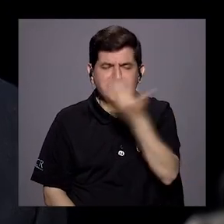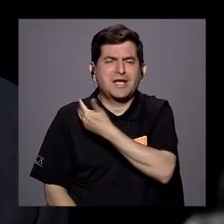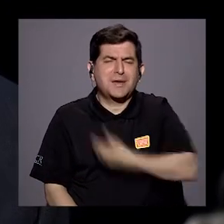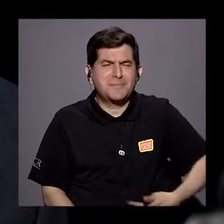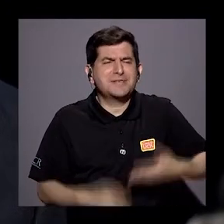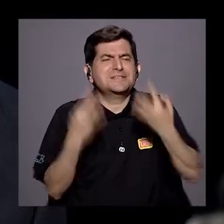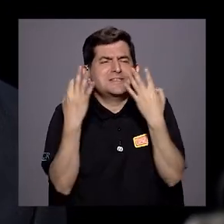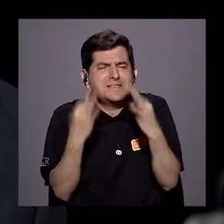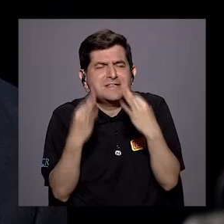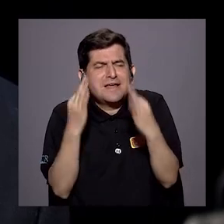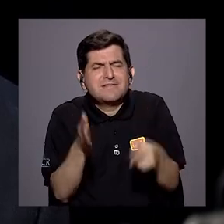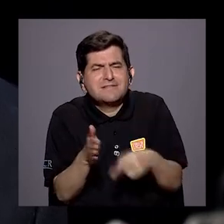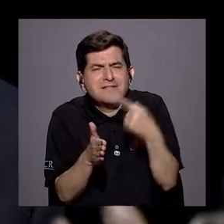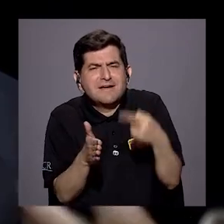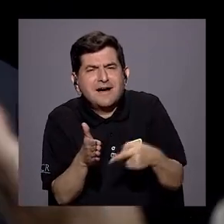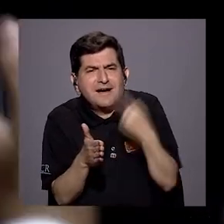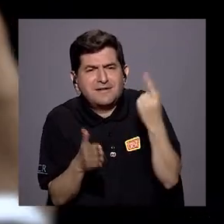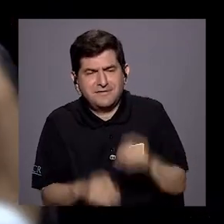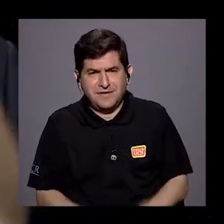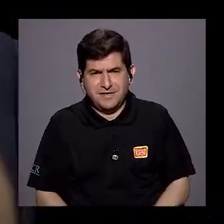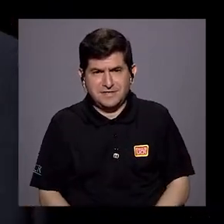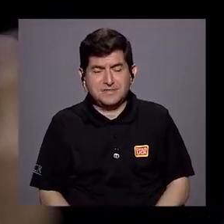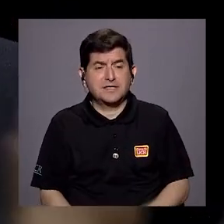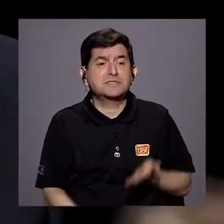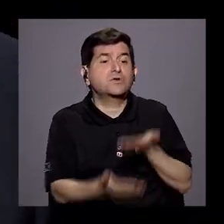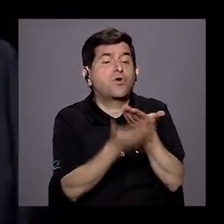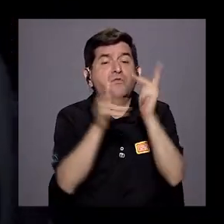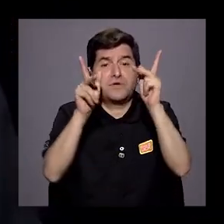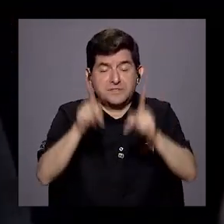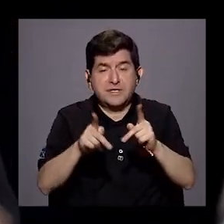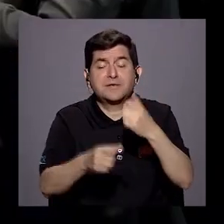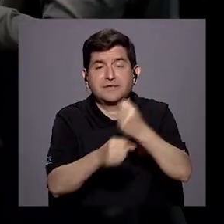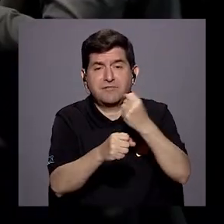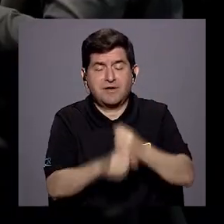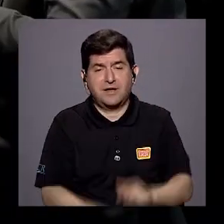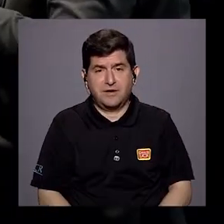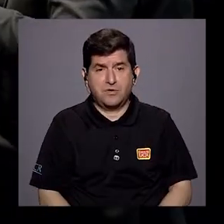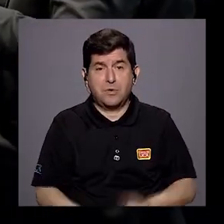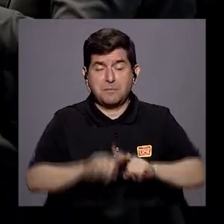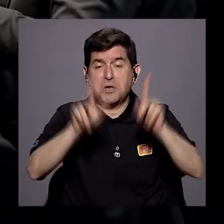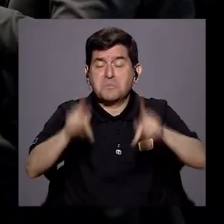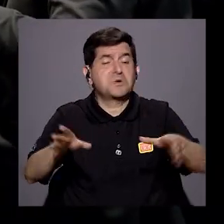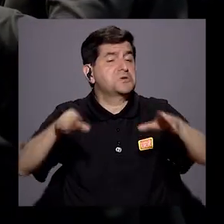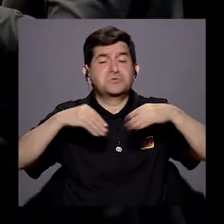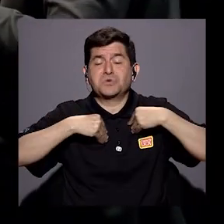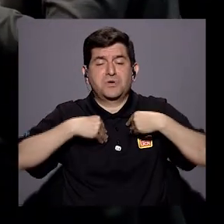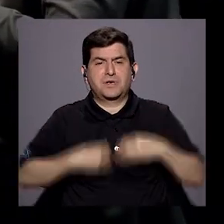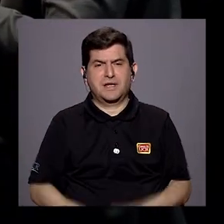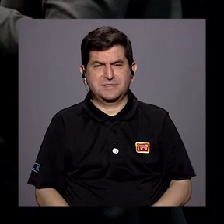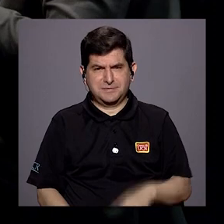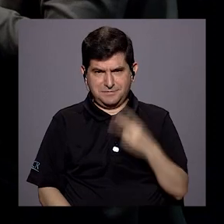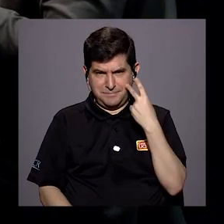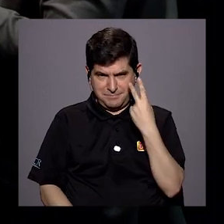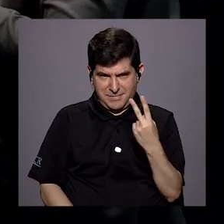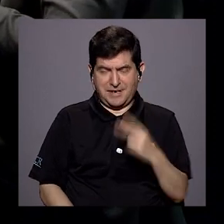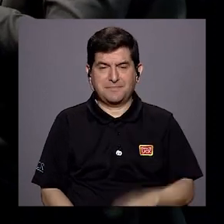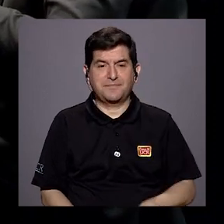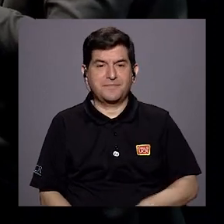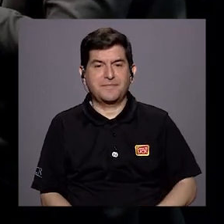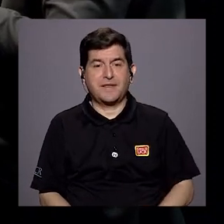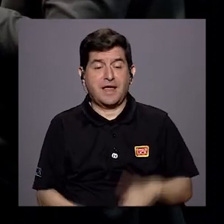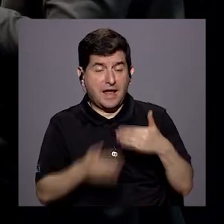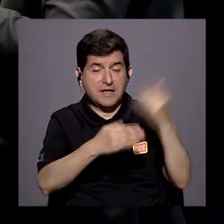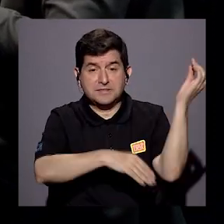ha hecho esfuerzos en algunas oportunidades para ofrecerle a gente puesta. Pero vea esta barbaridad, don Rolando, pero vea esta barbaridad en estos días